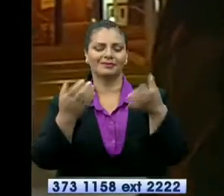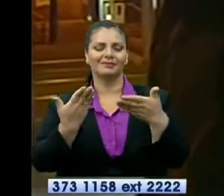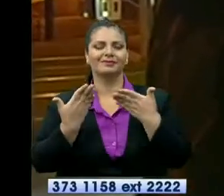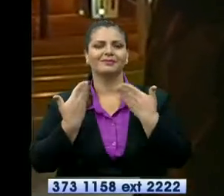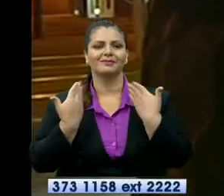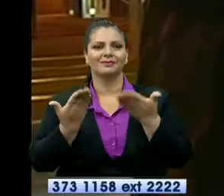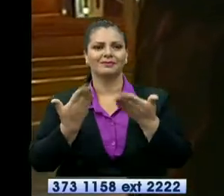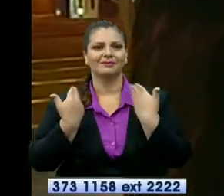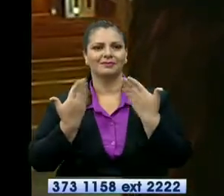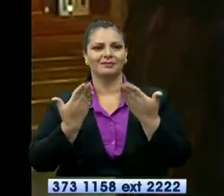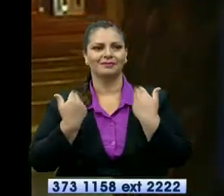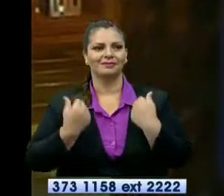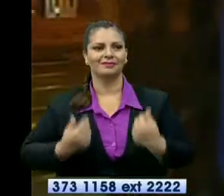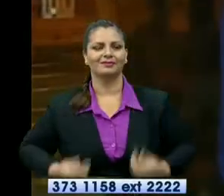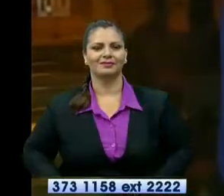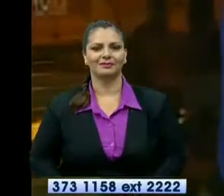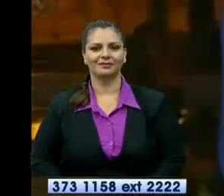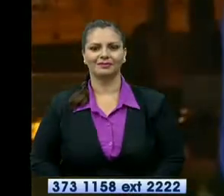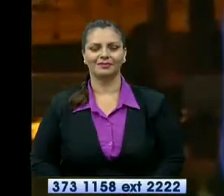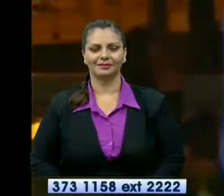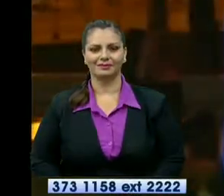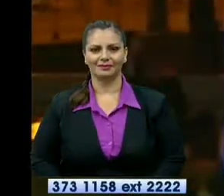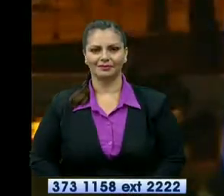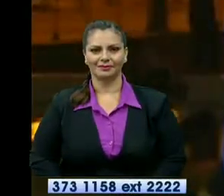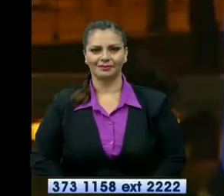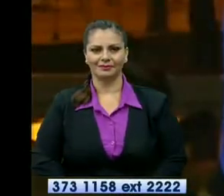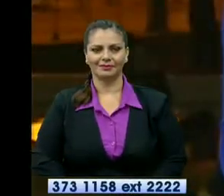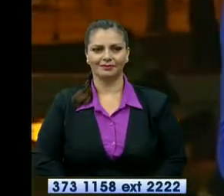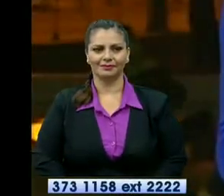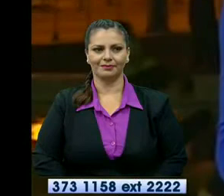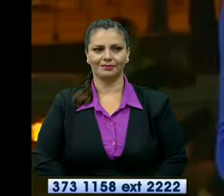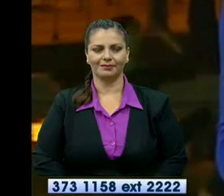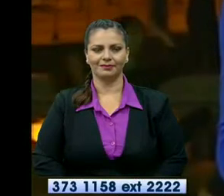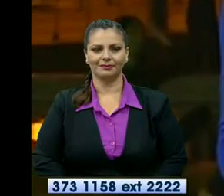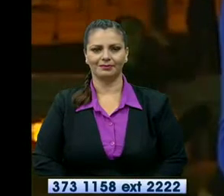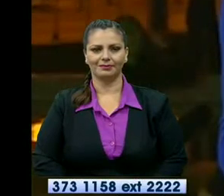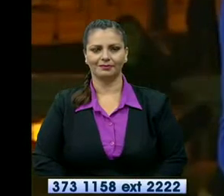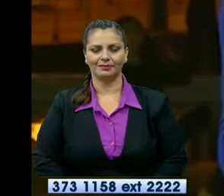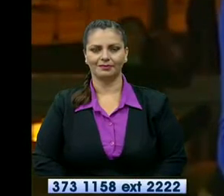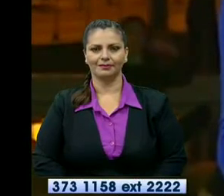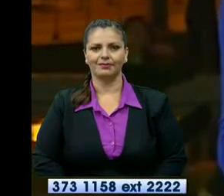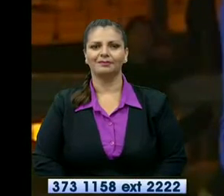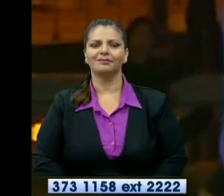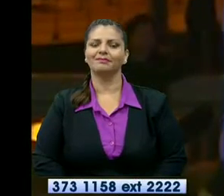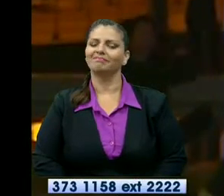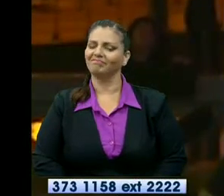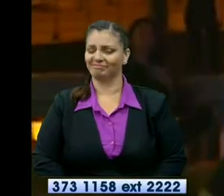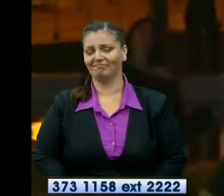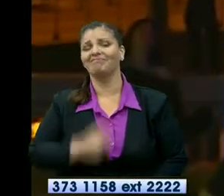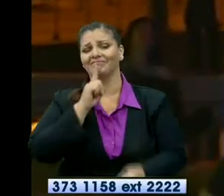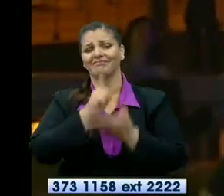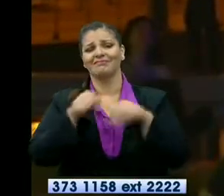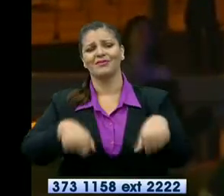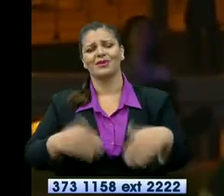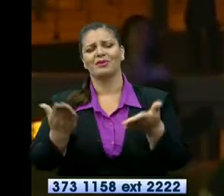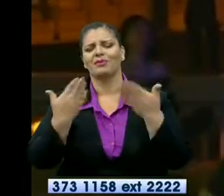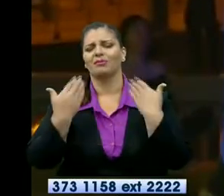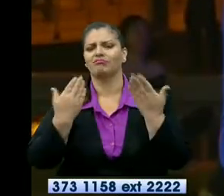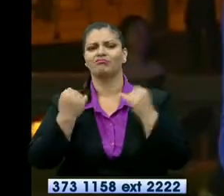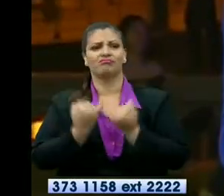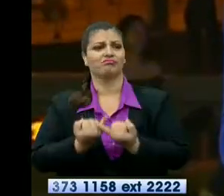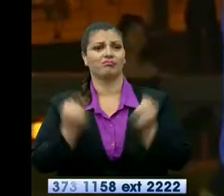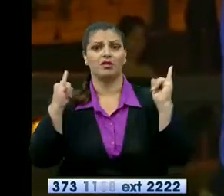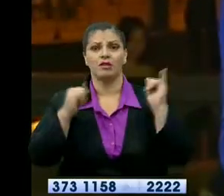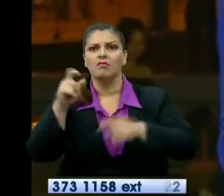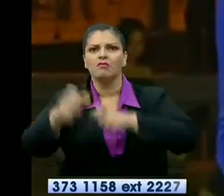Guayaquil, eres perla, que tú grites, el más plástico de Guayaquil. Guayaquil es cuna de la libertad y también de